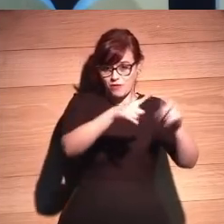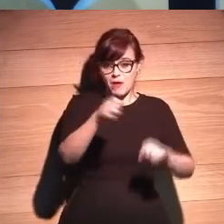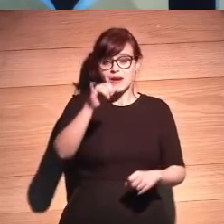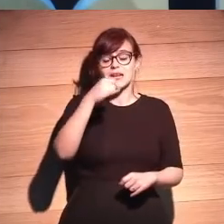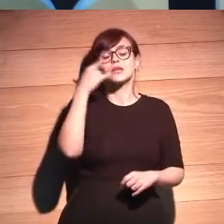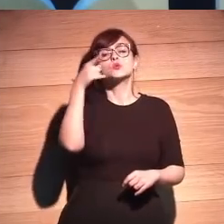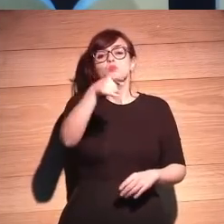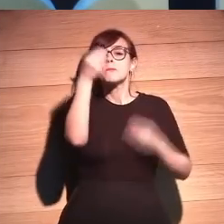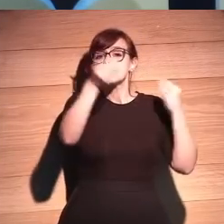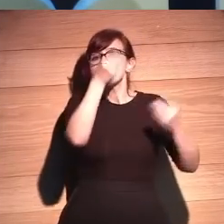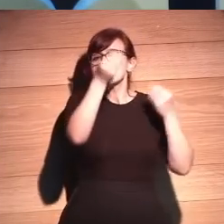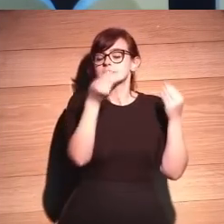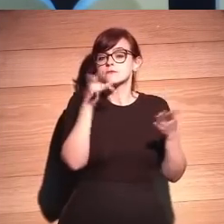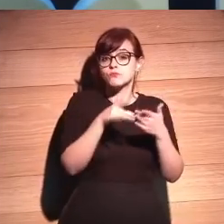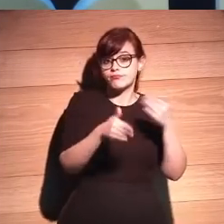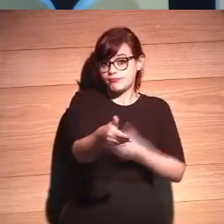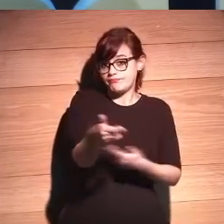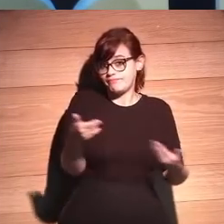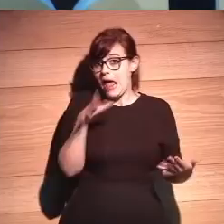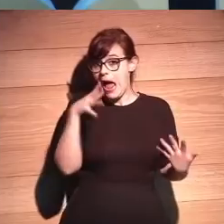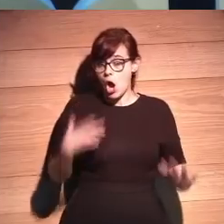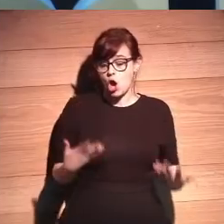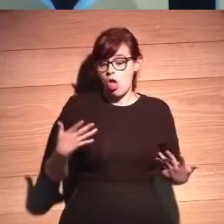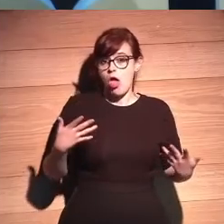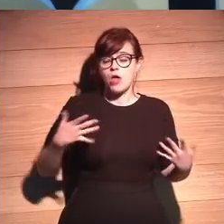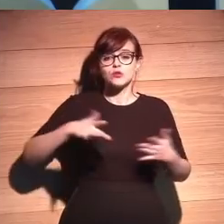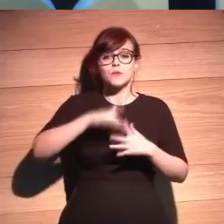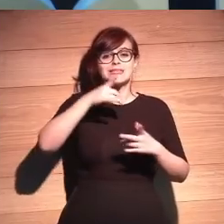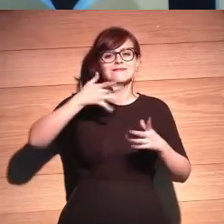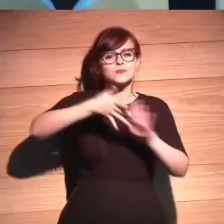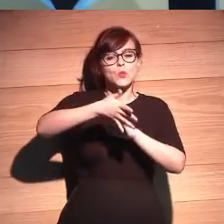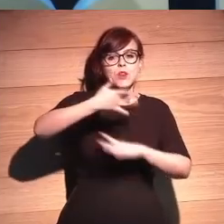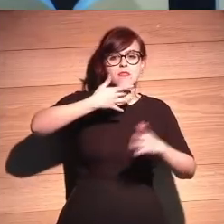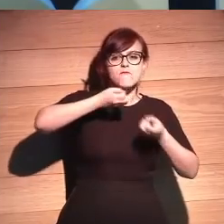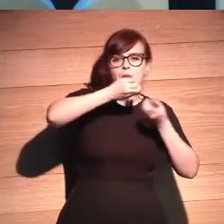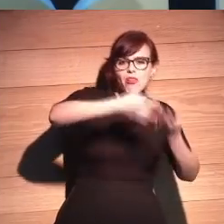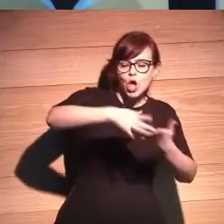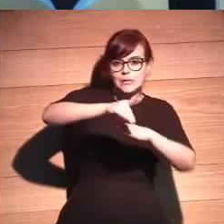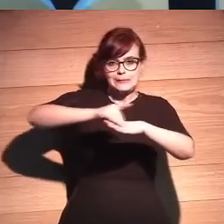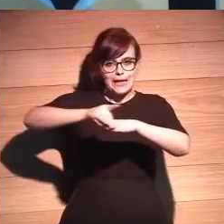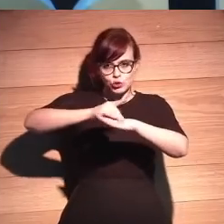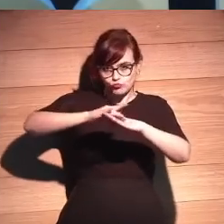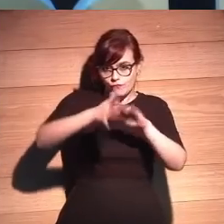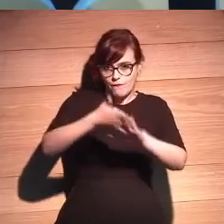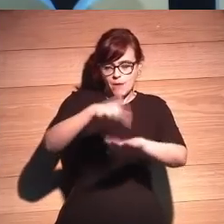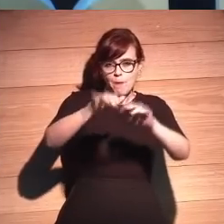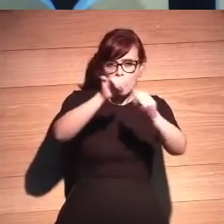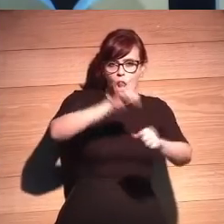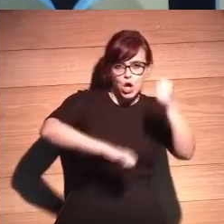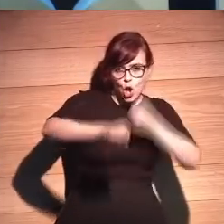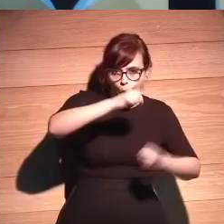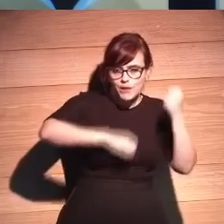José Ignacio, ¿crees que llegaremos? Estamos ahora en el momento en el que la información y los datos, los todos, están determinando nuevos modelos